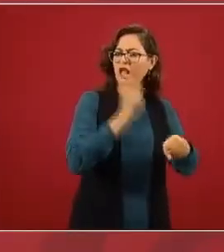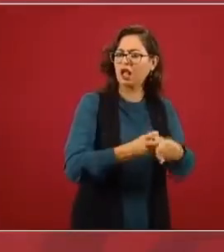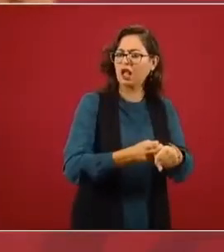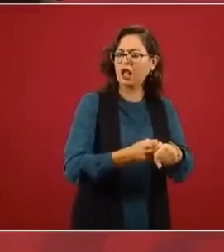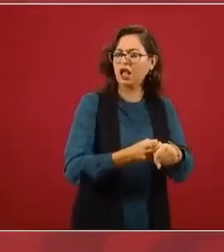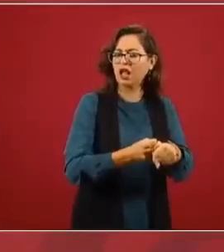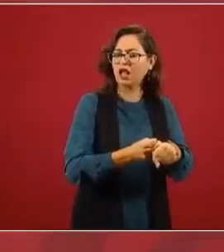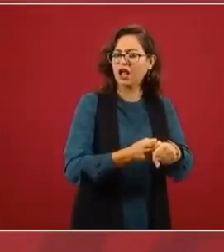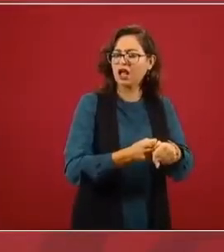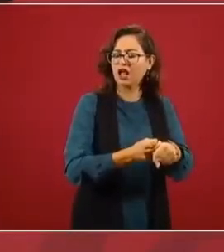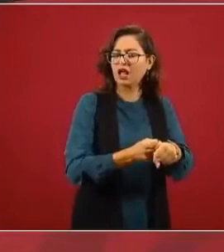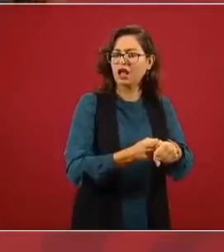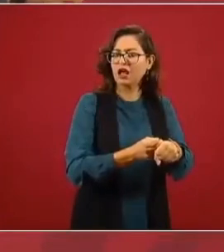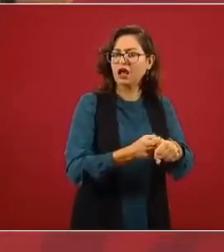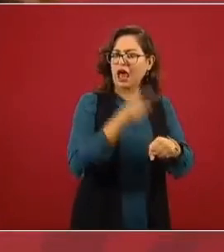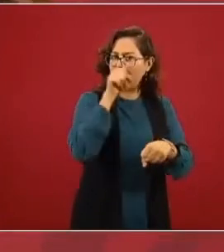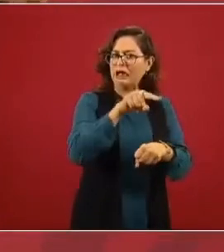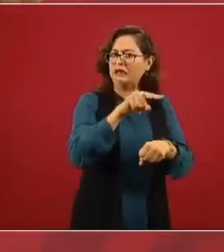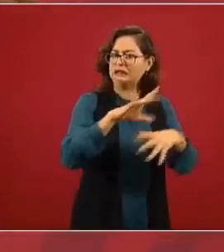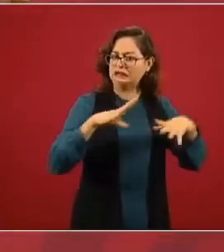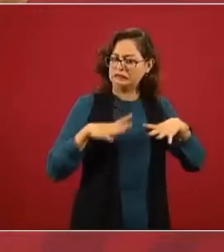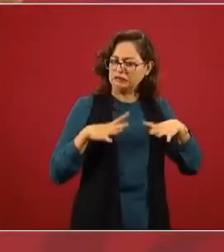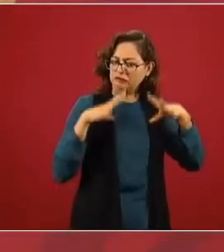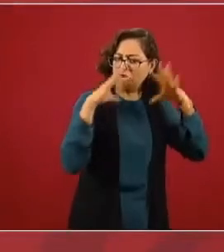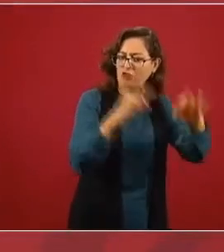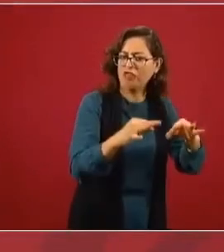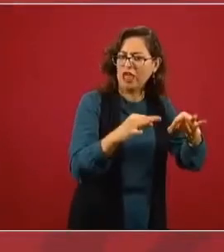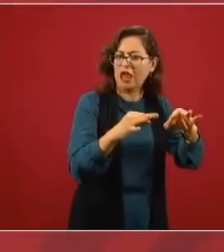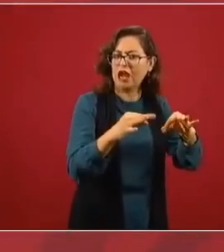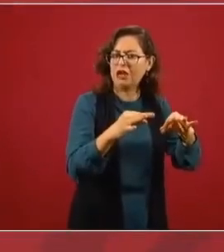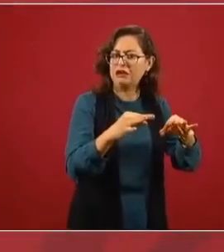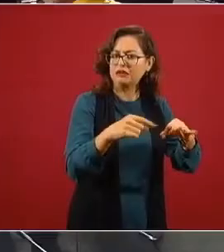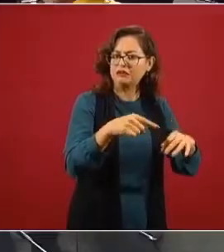exportar el agua?